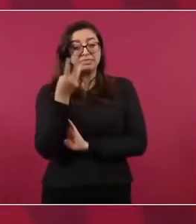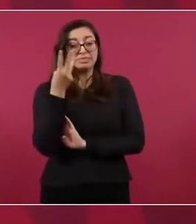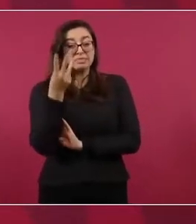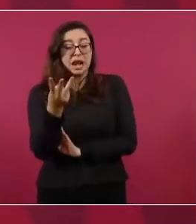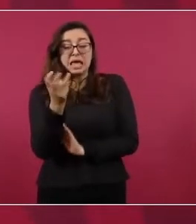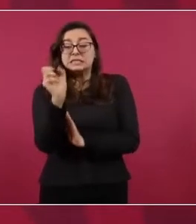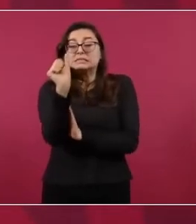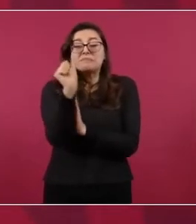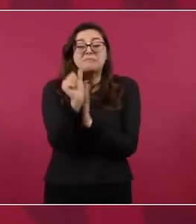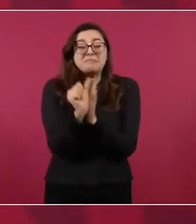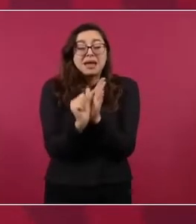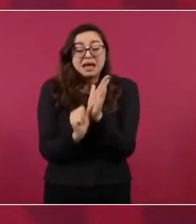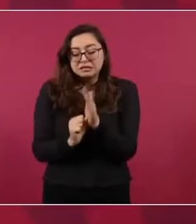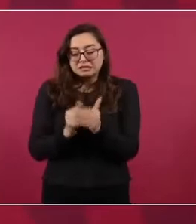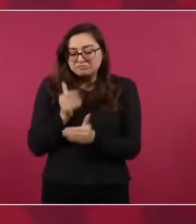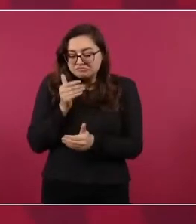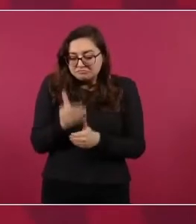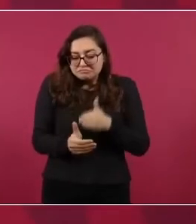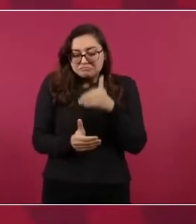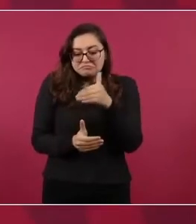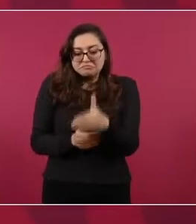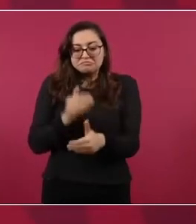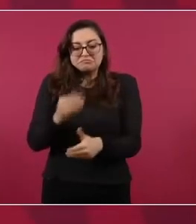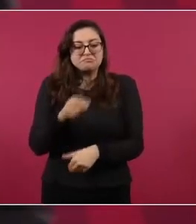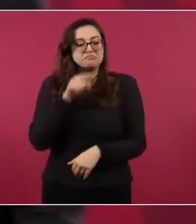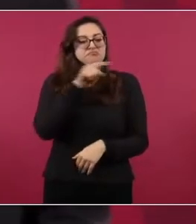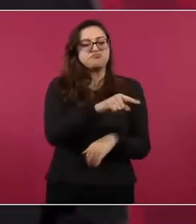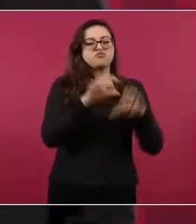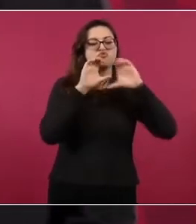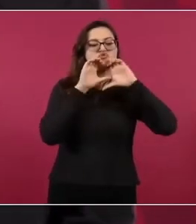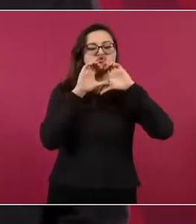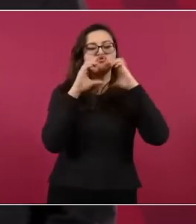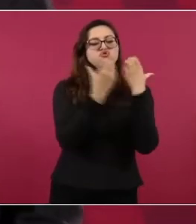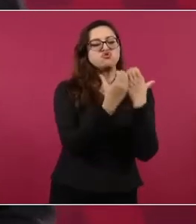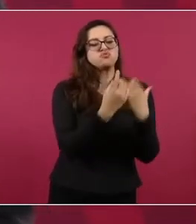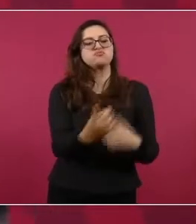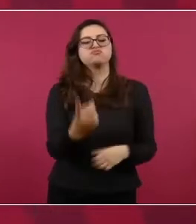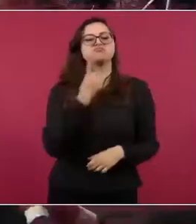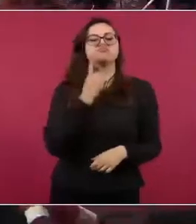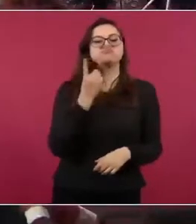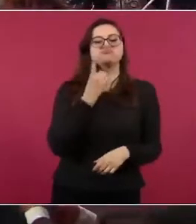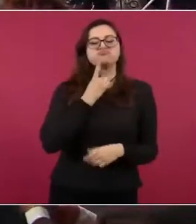el Congreso la primera solicitud para destituirlo.